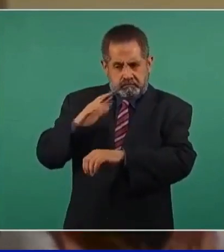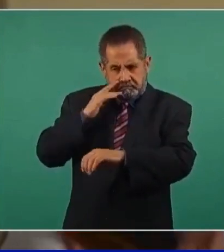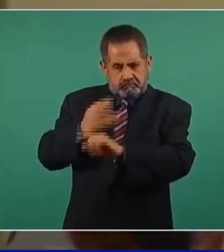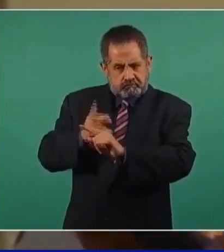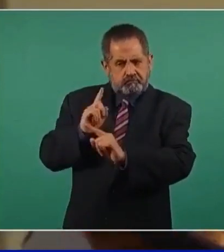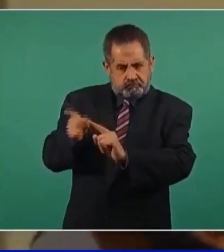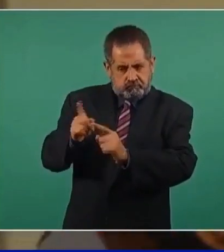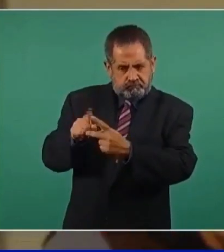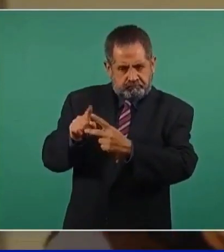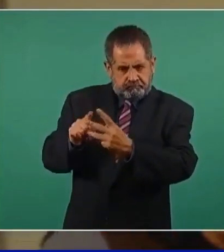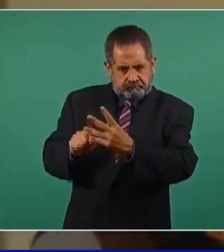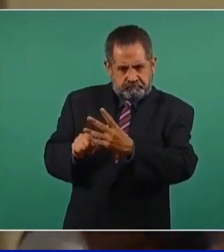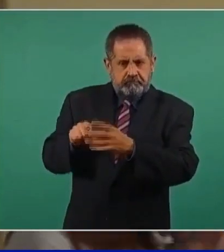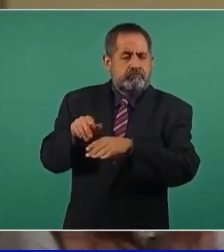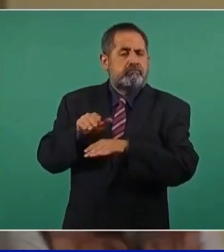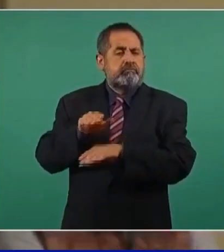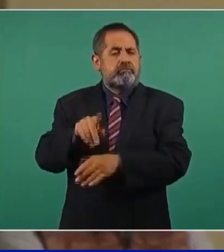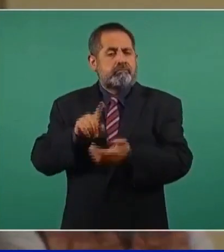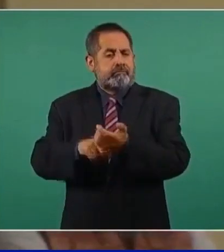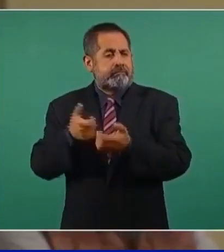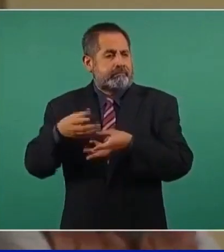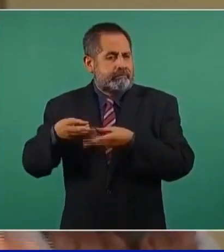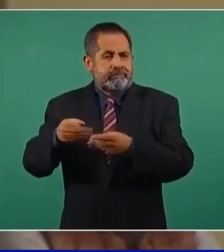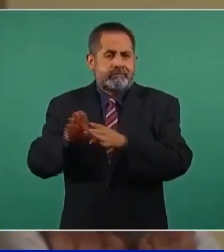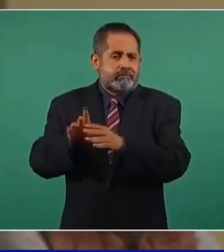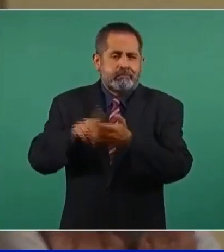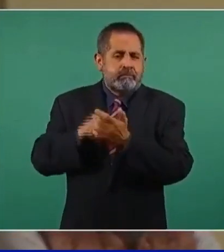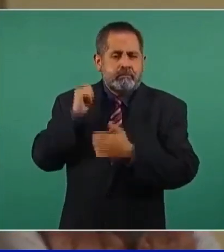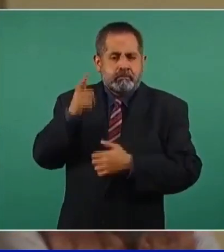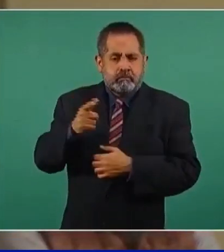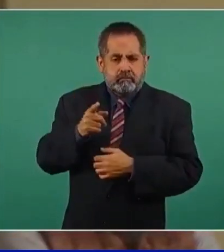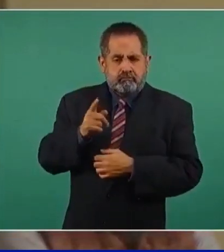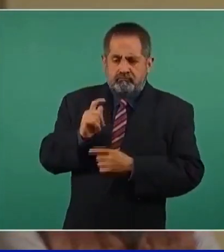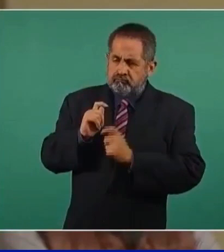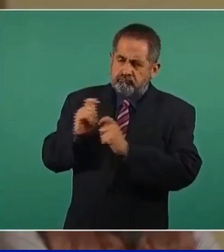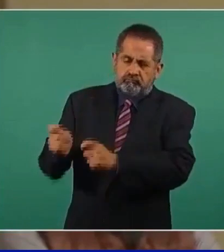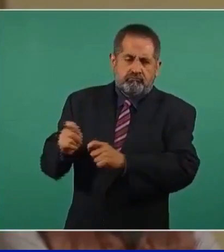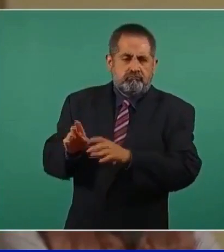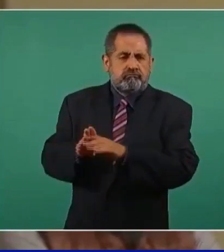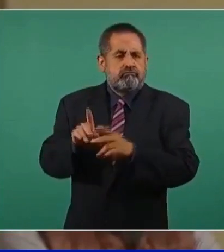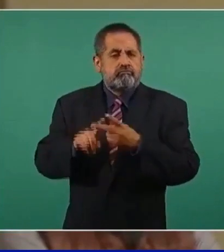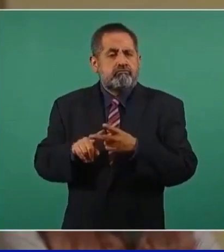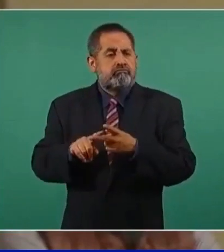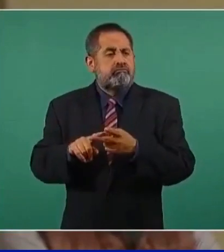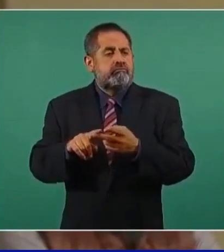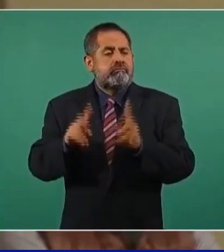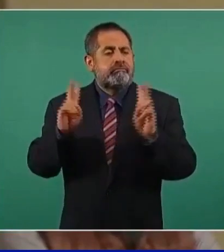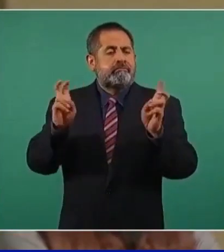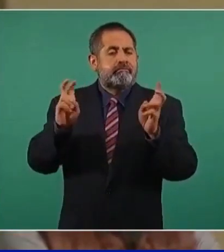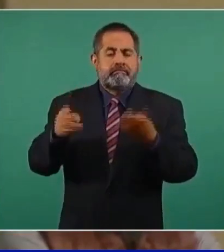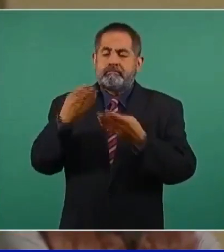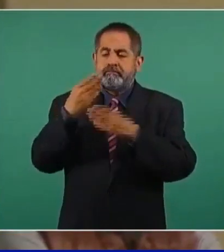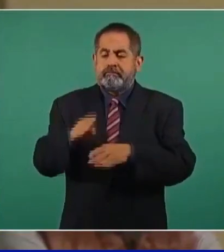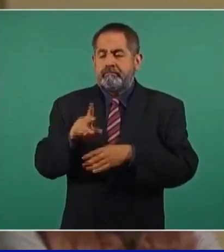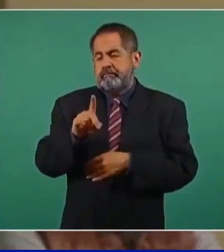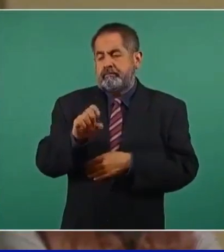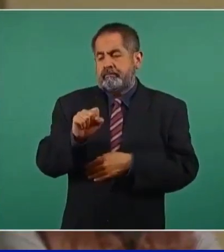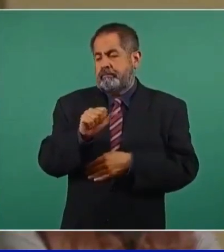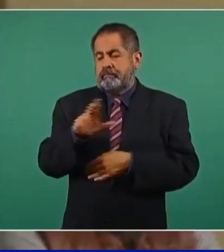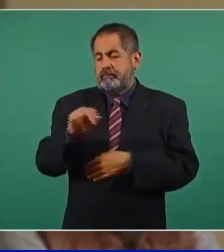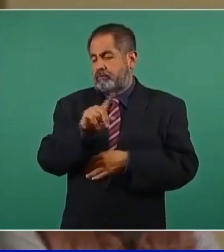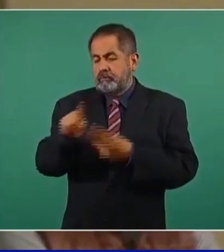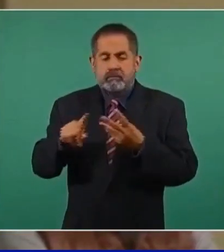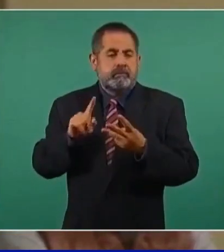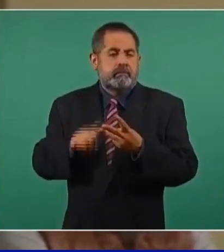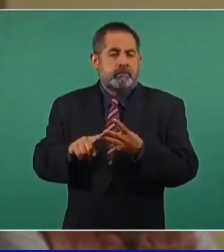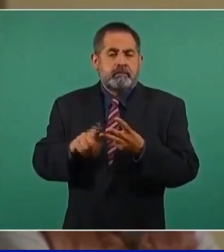las finanzas públicas, algo en especial, sobre la banca de desarrollo, sobre la deuda